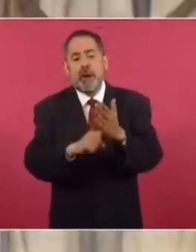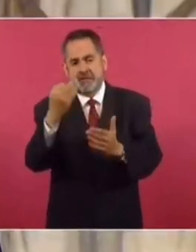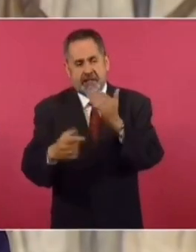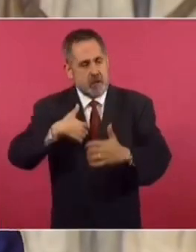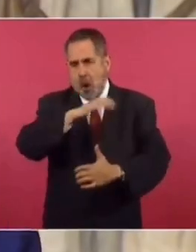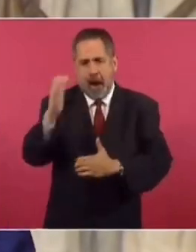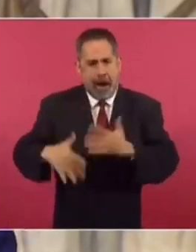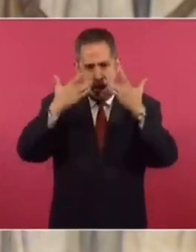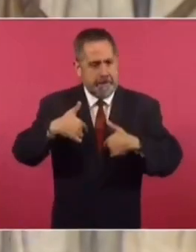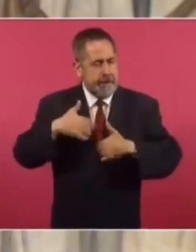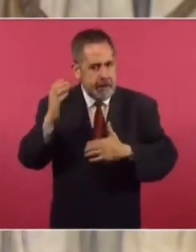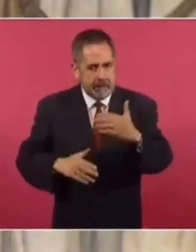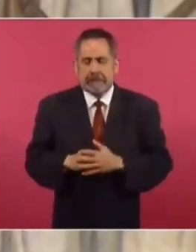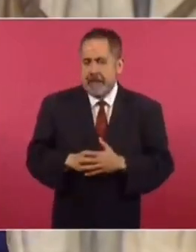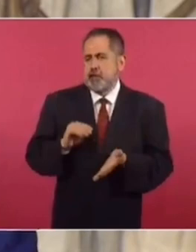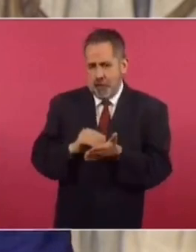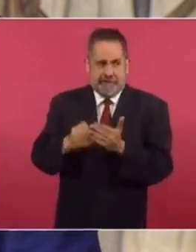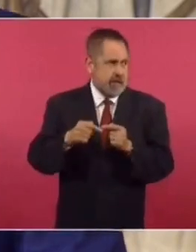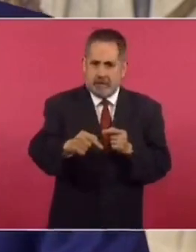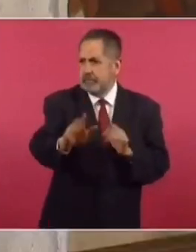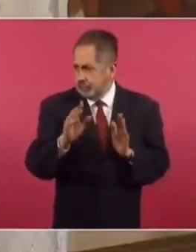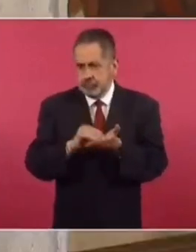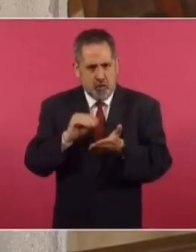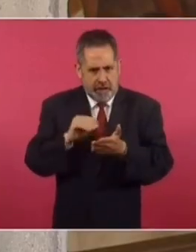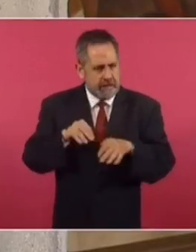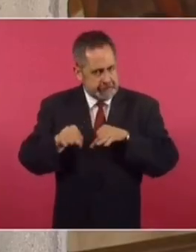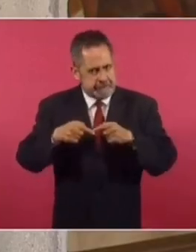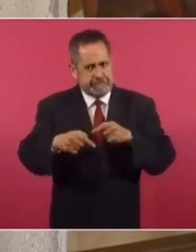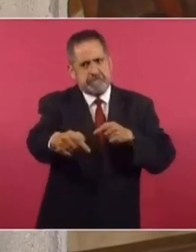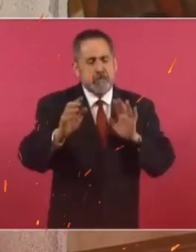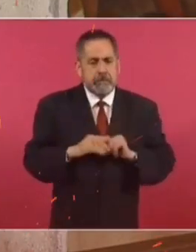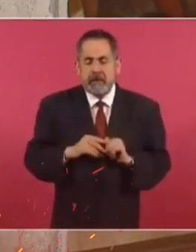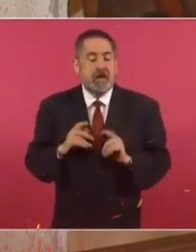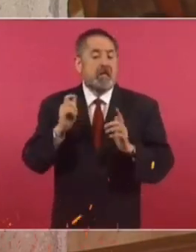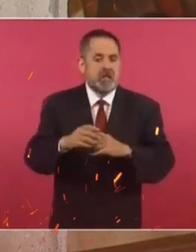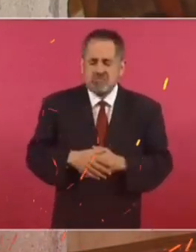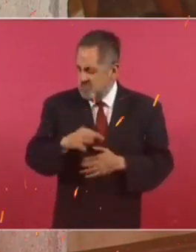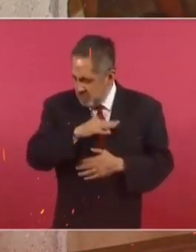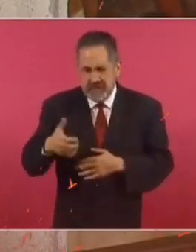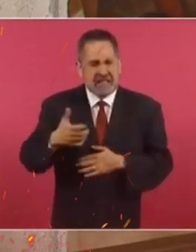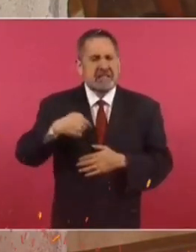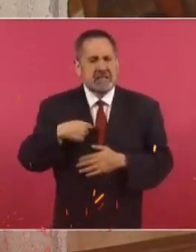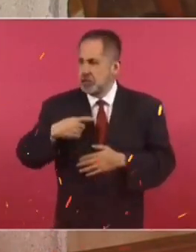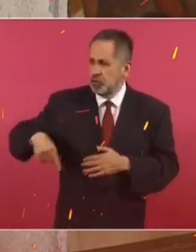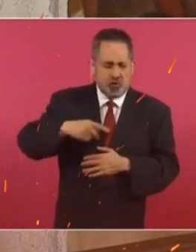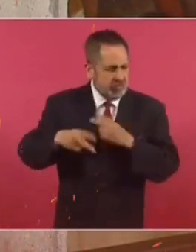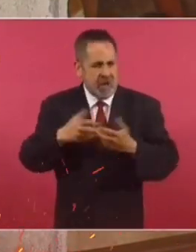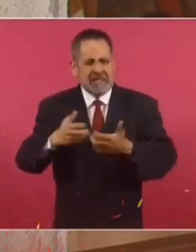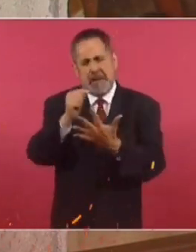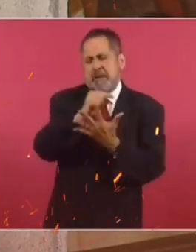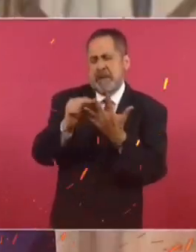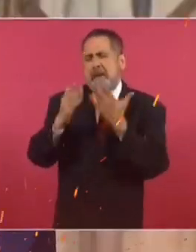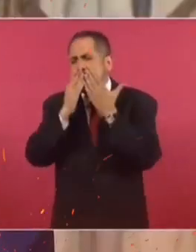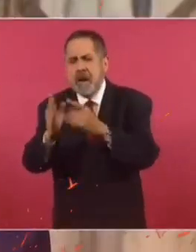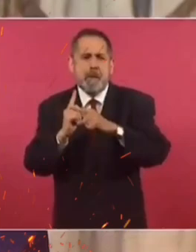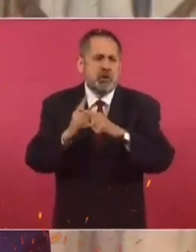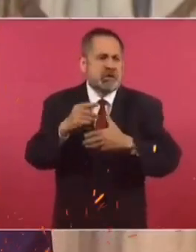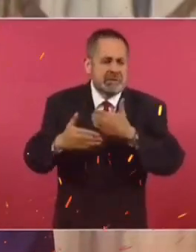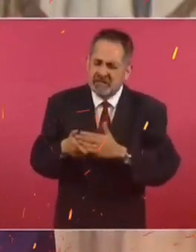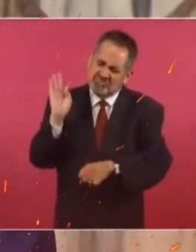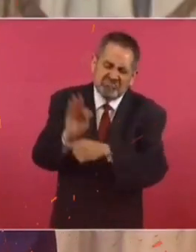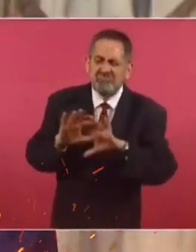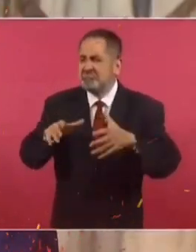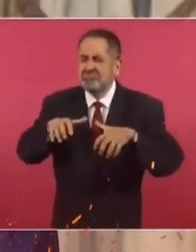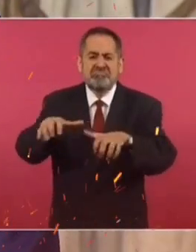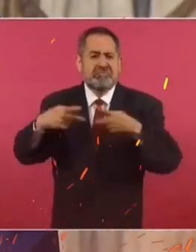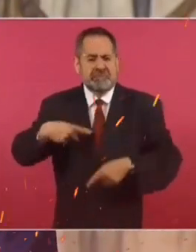mandato, todavía nos falta tiempo y nos va a tocar celebrar, vamos a celebrar muchas otras cosas buenas en beneficio